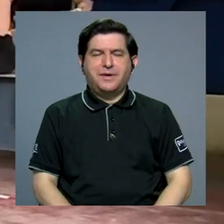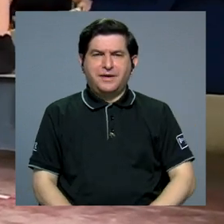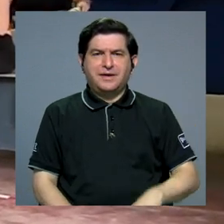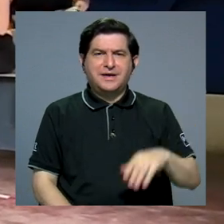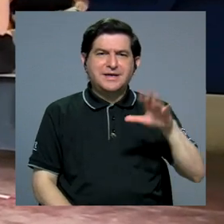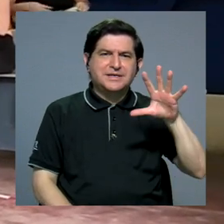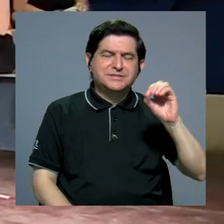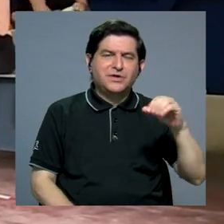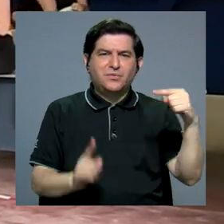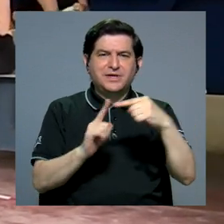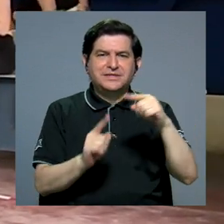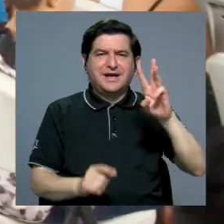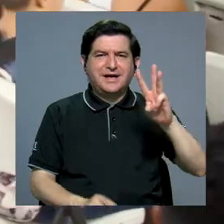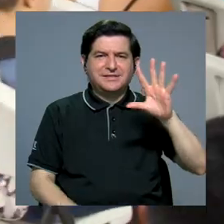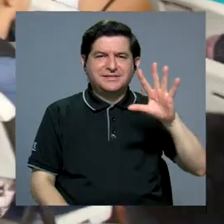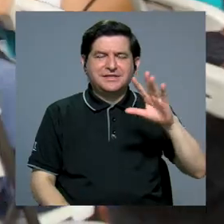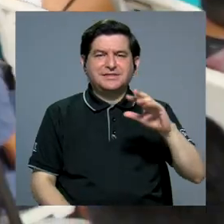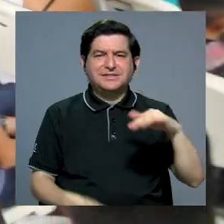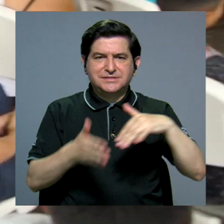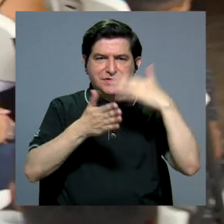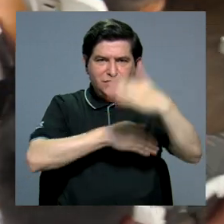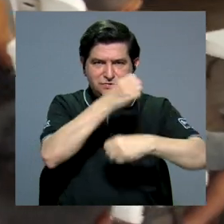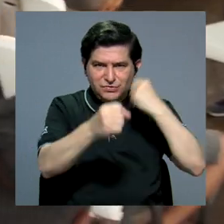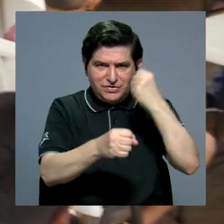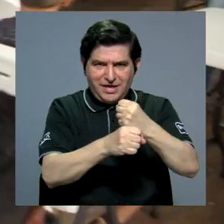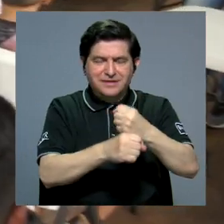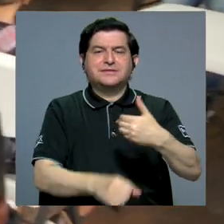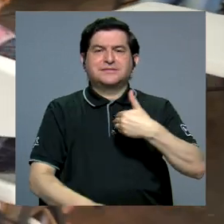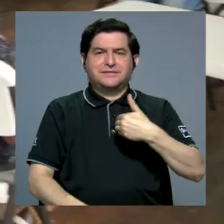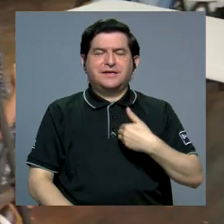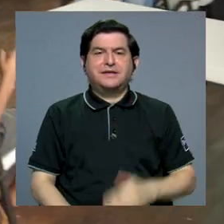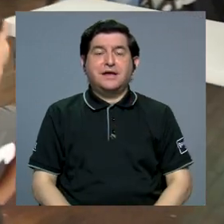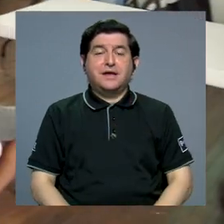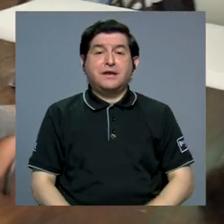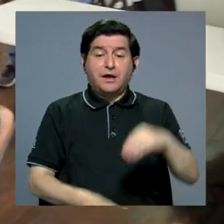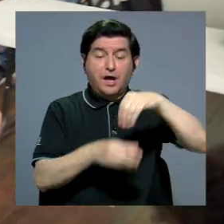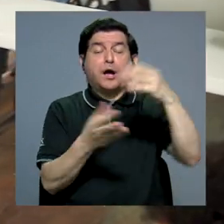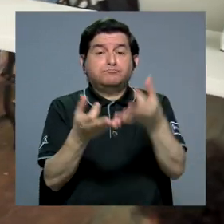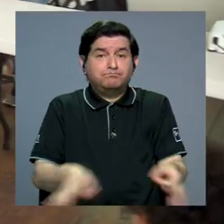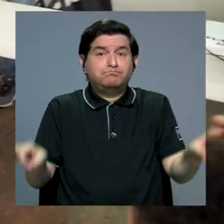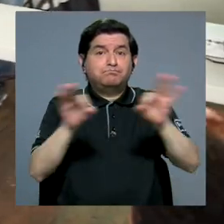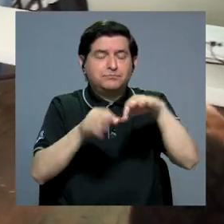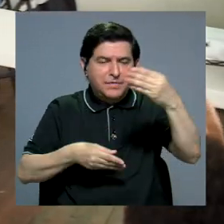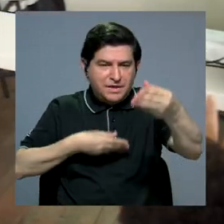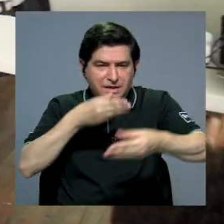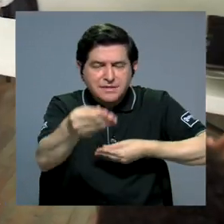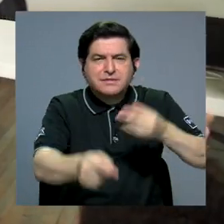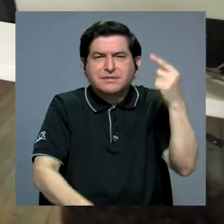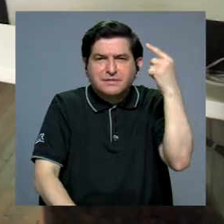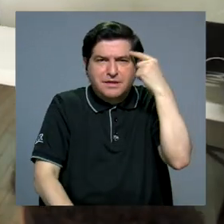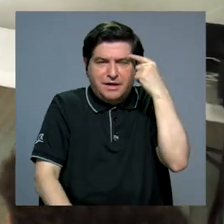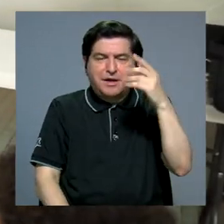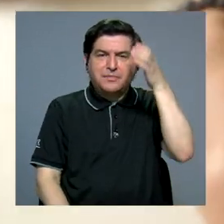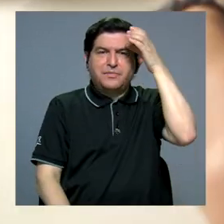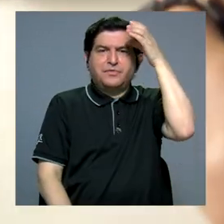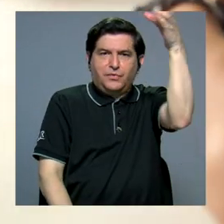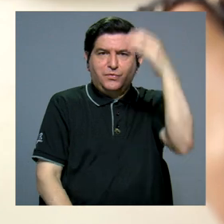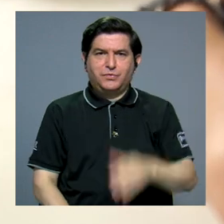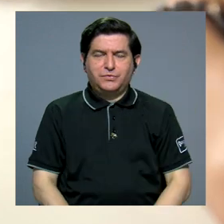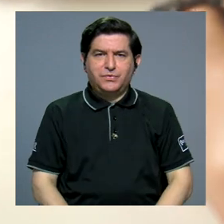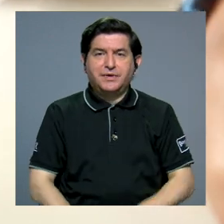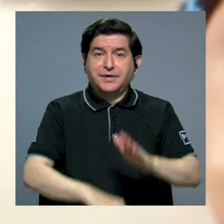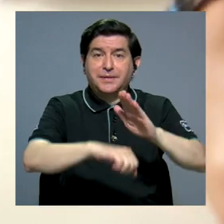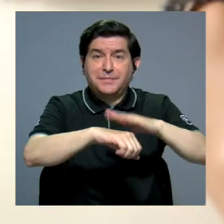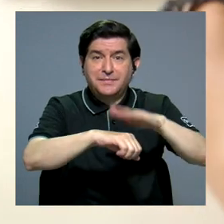tiene entre 50 y 65 estudiantes por año, reconoció como un gran aporte el intercambio de pensamientos y